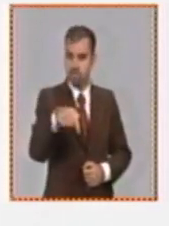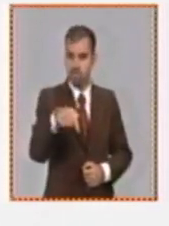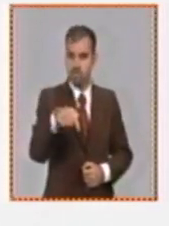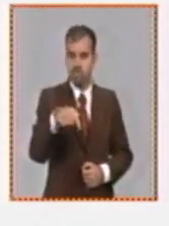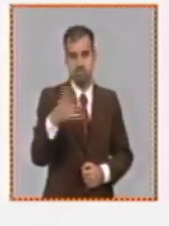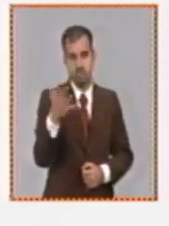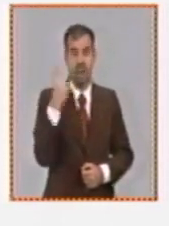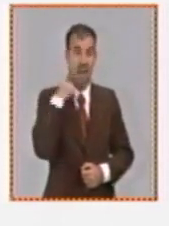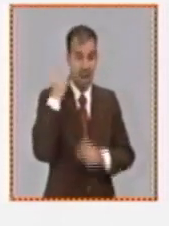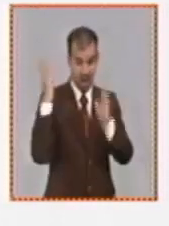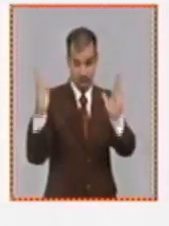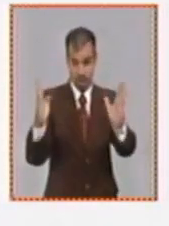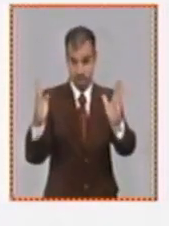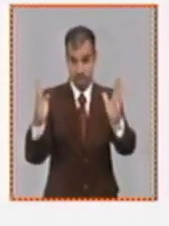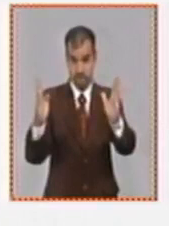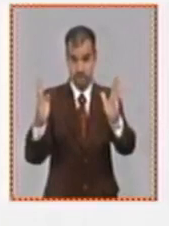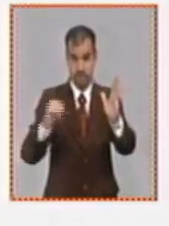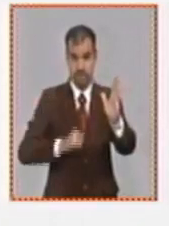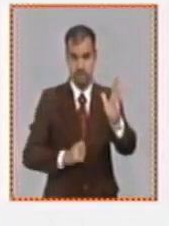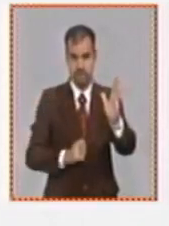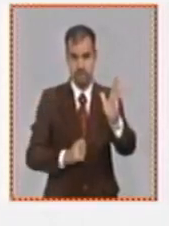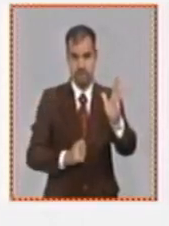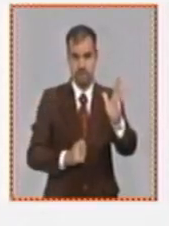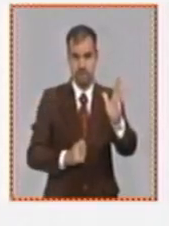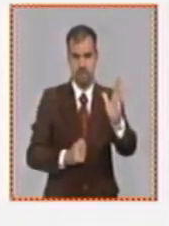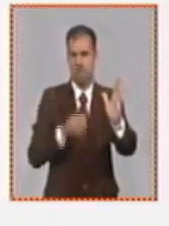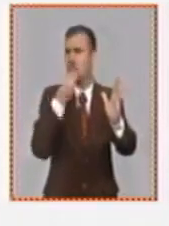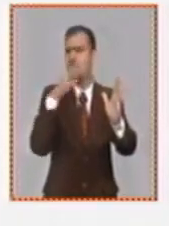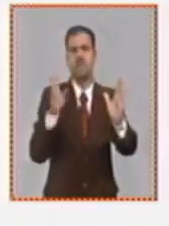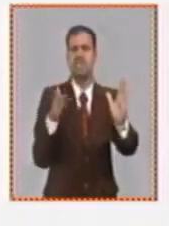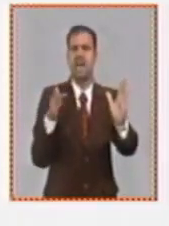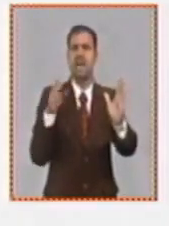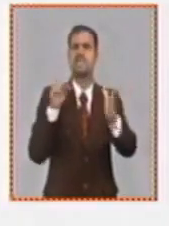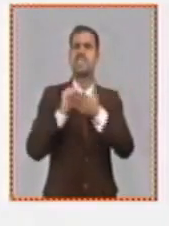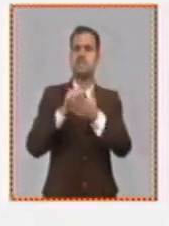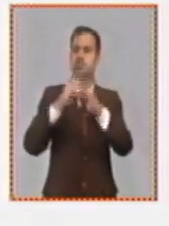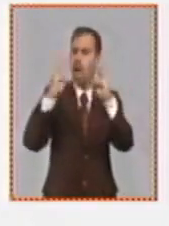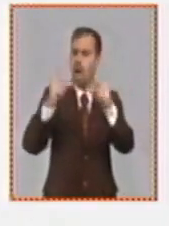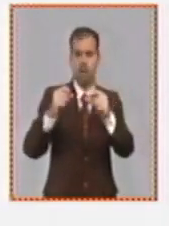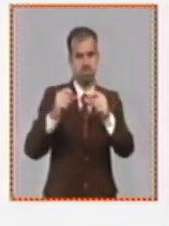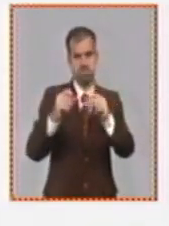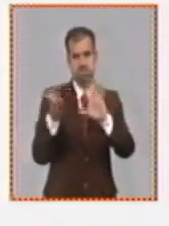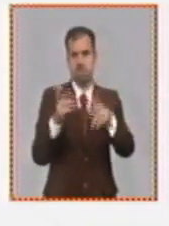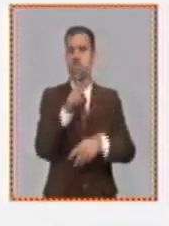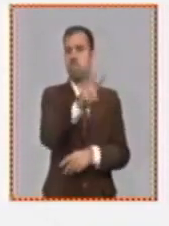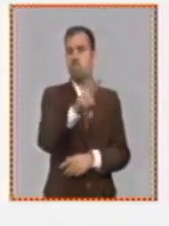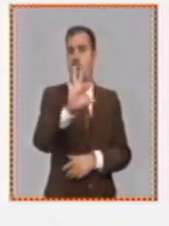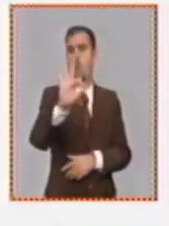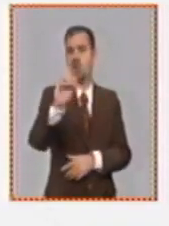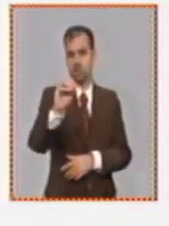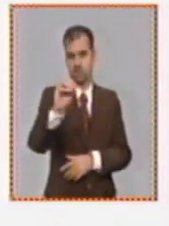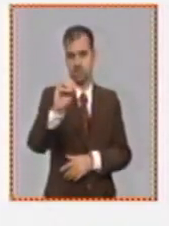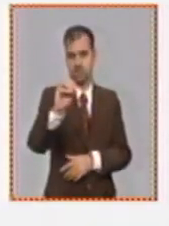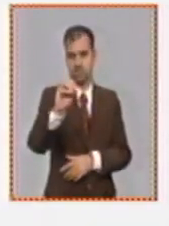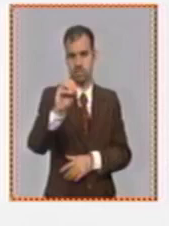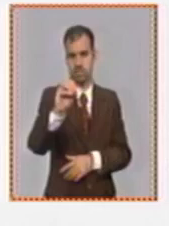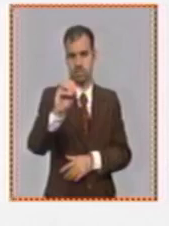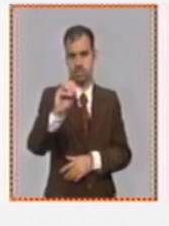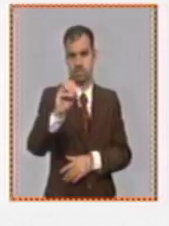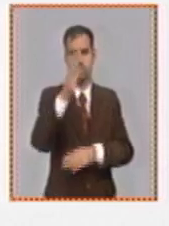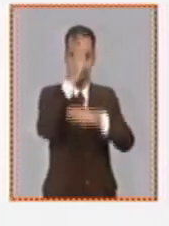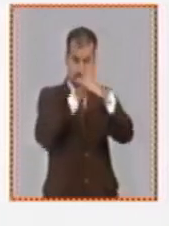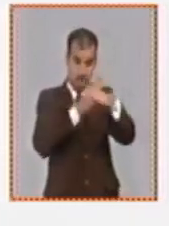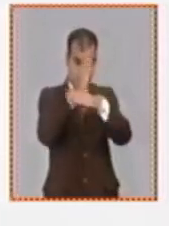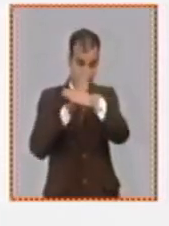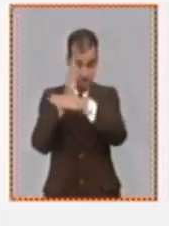hace un ajuste de que en el año en el año no importa la cantidad de servicios siempre va a estar ajustado a 280 se divide por la cantidad